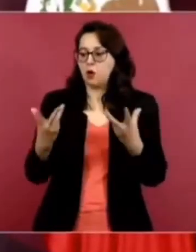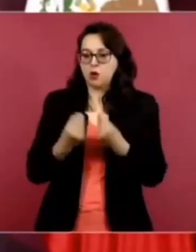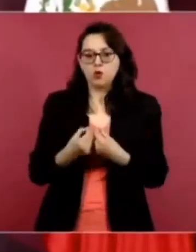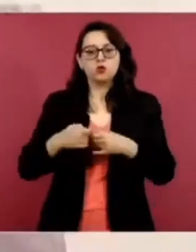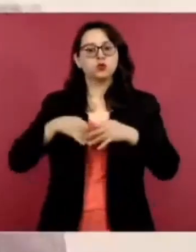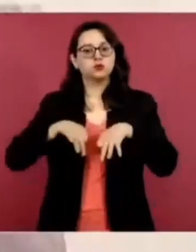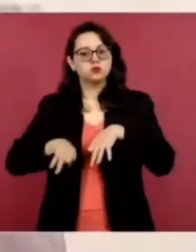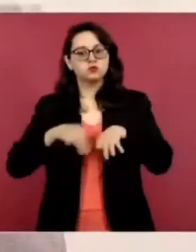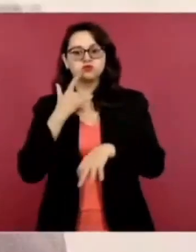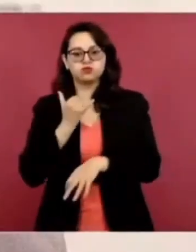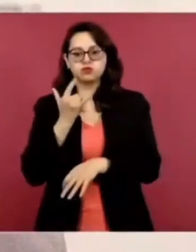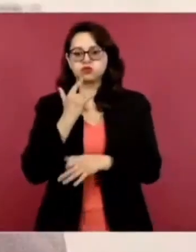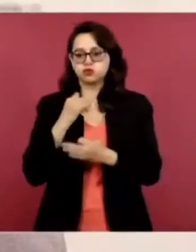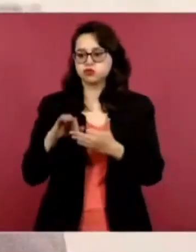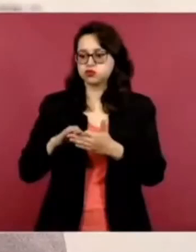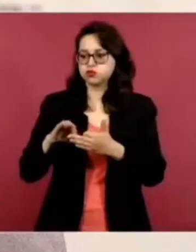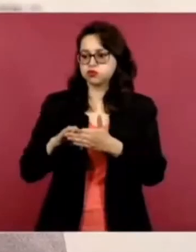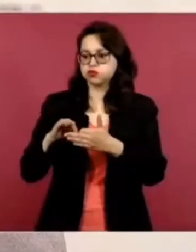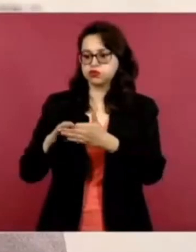constantemente.